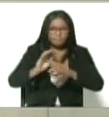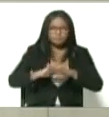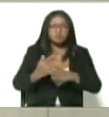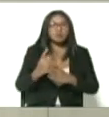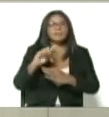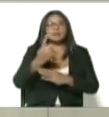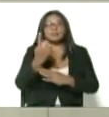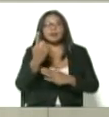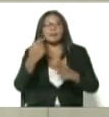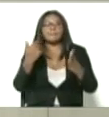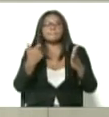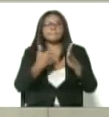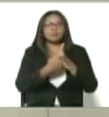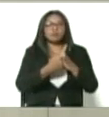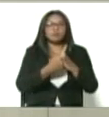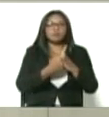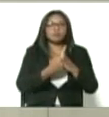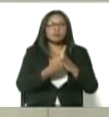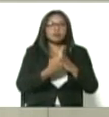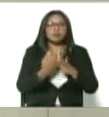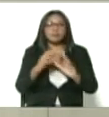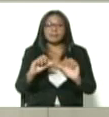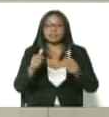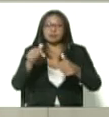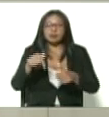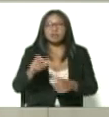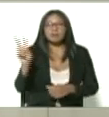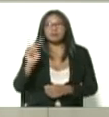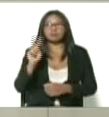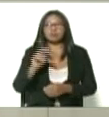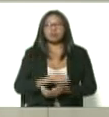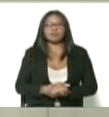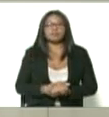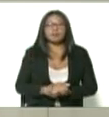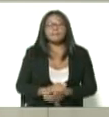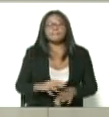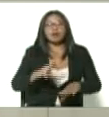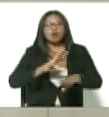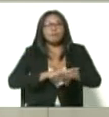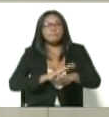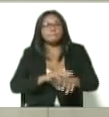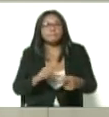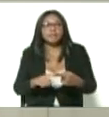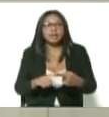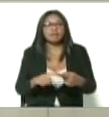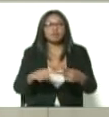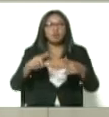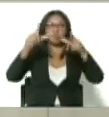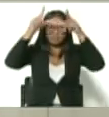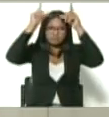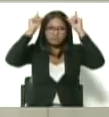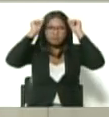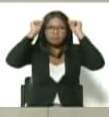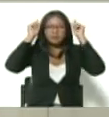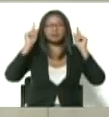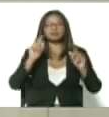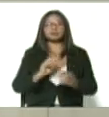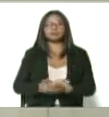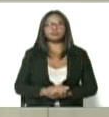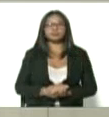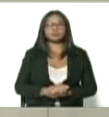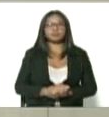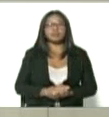primeras vacunas que llegaron a Venezuela serán para el personal médico, de enfermería, para quienes están